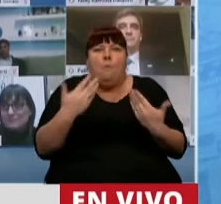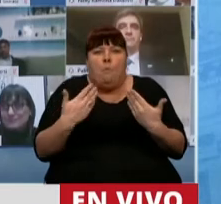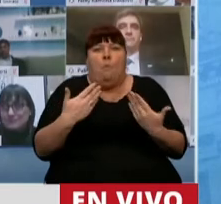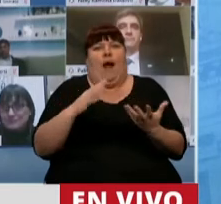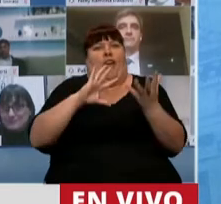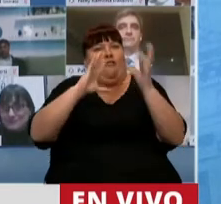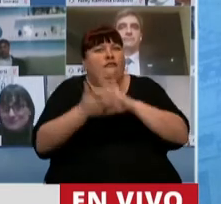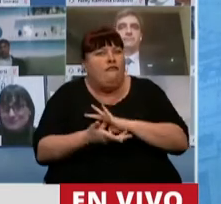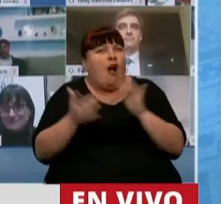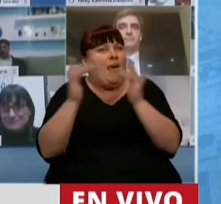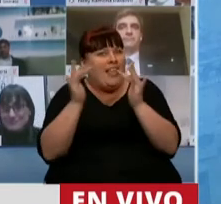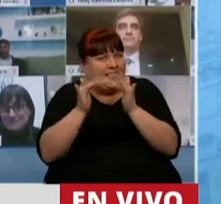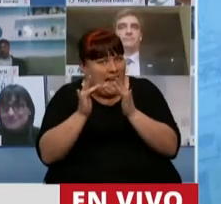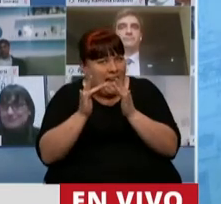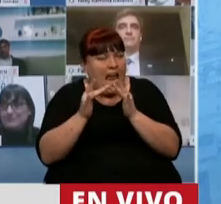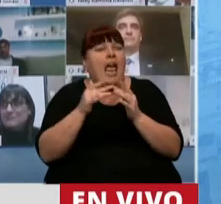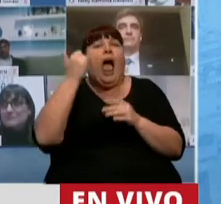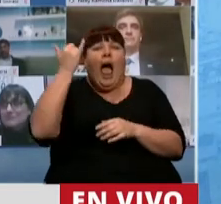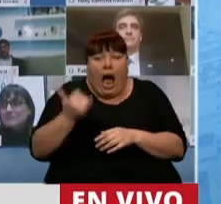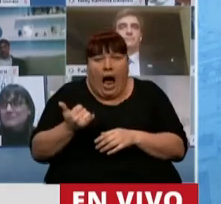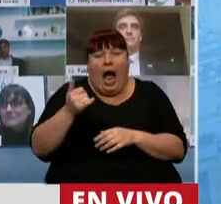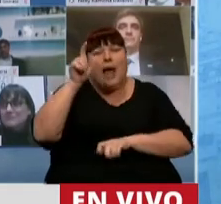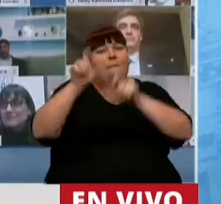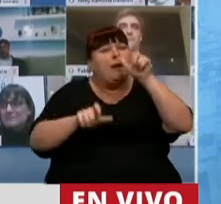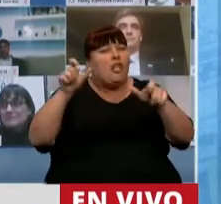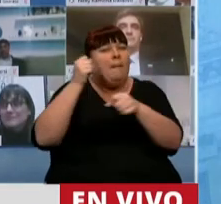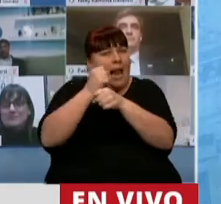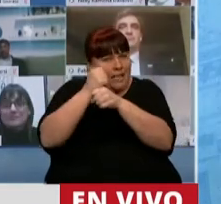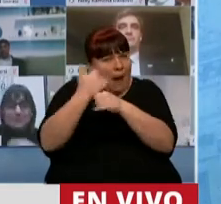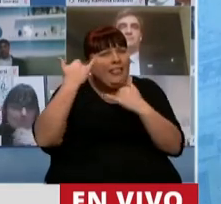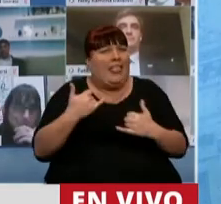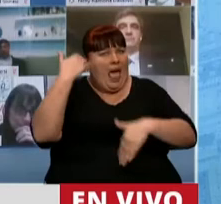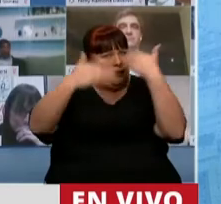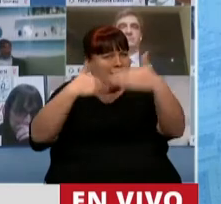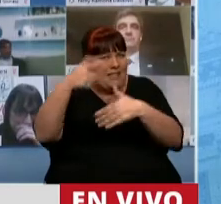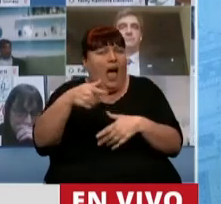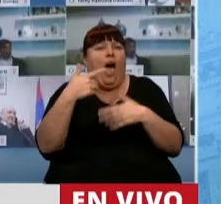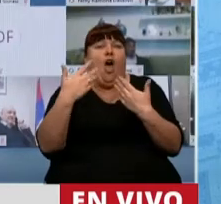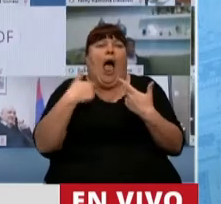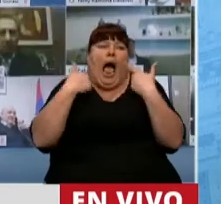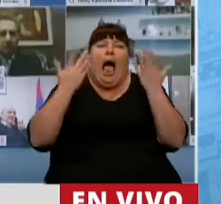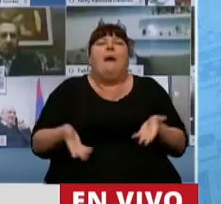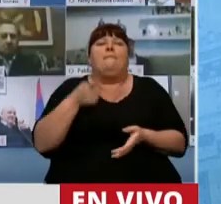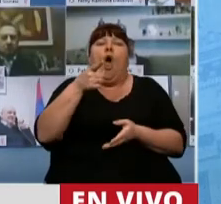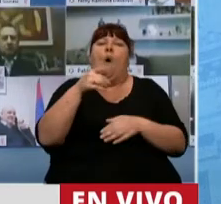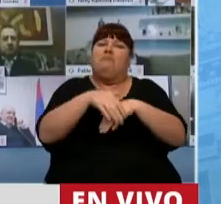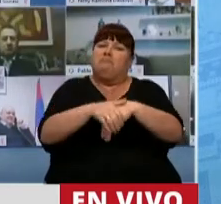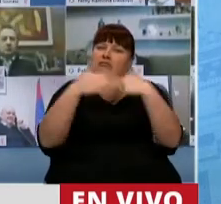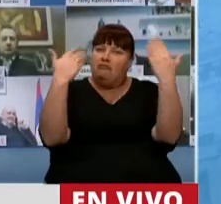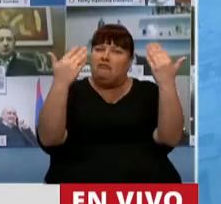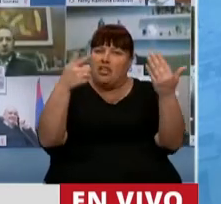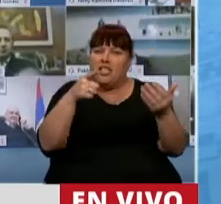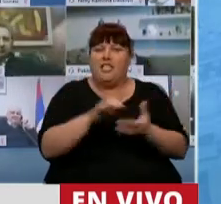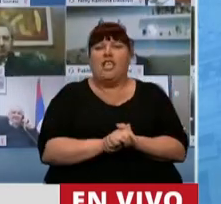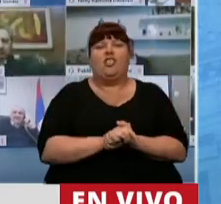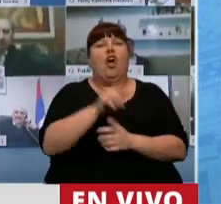herramienta y tenemos el personal capacitado y que yo quiero aprovechar para felicitarlo